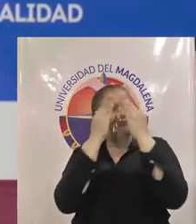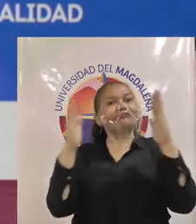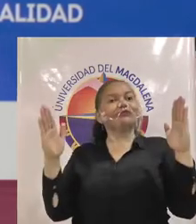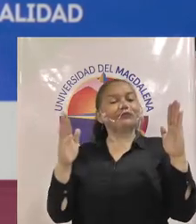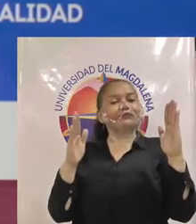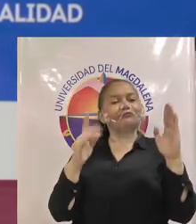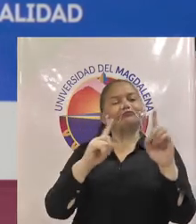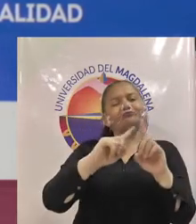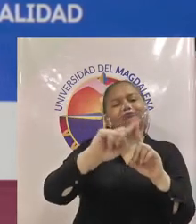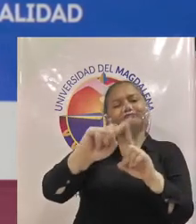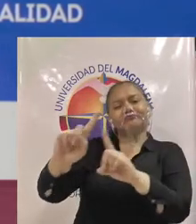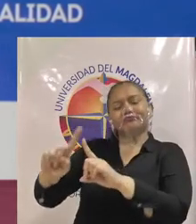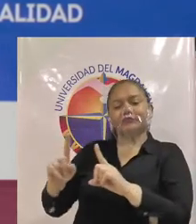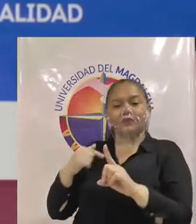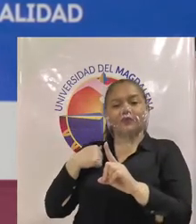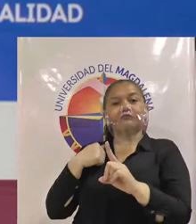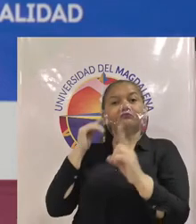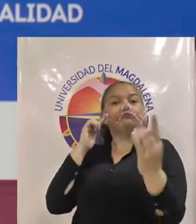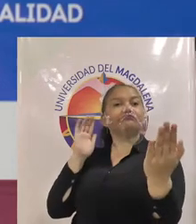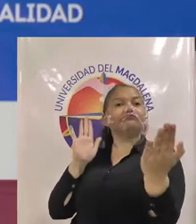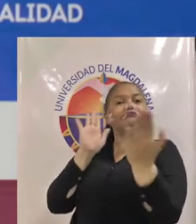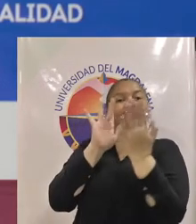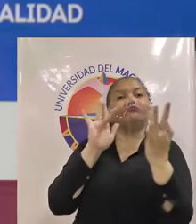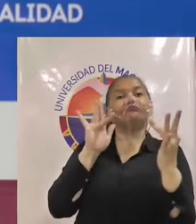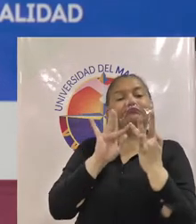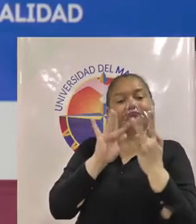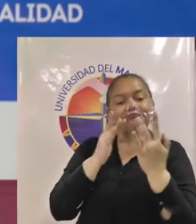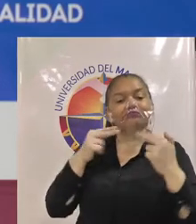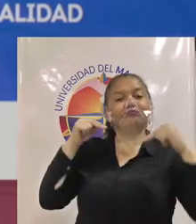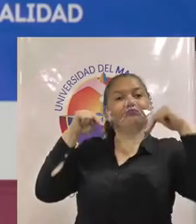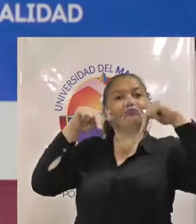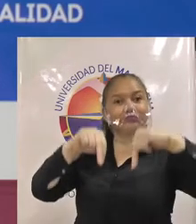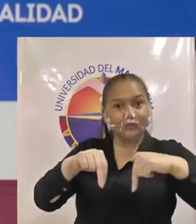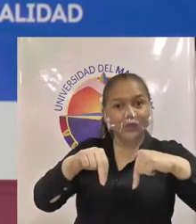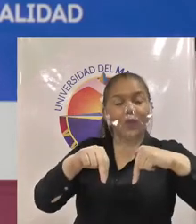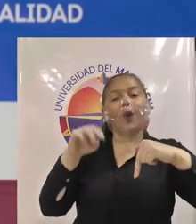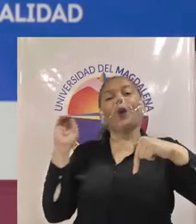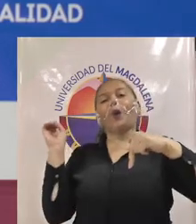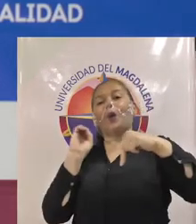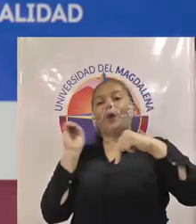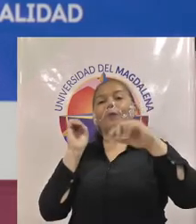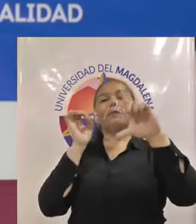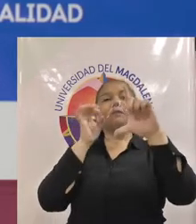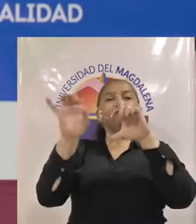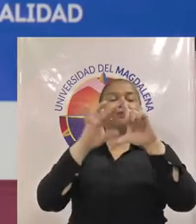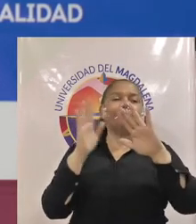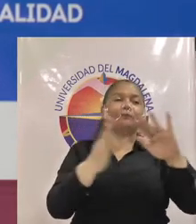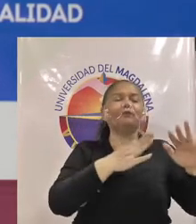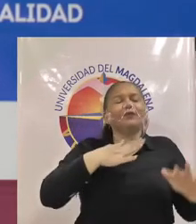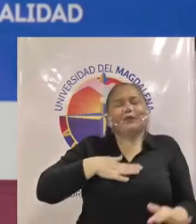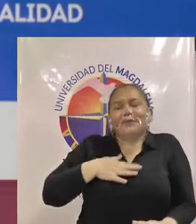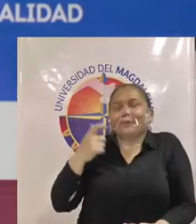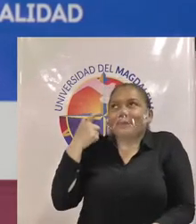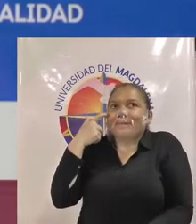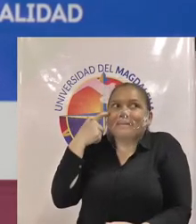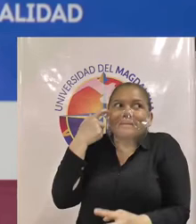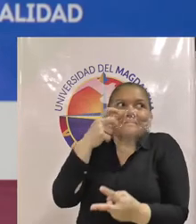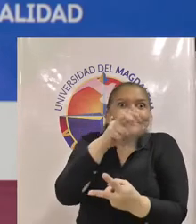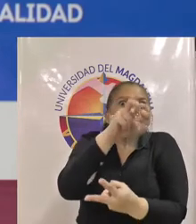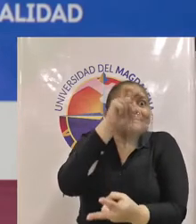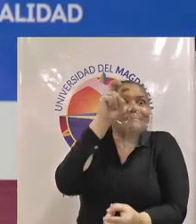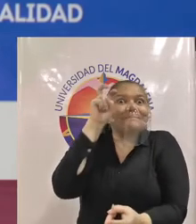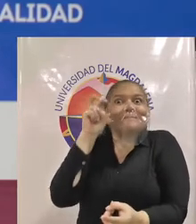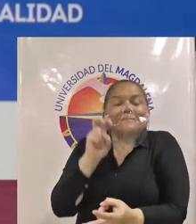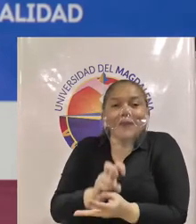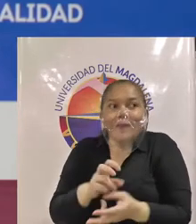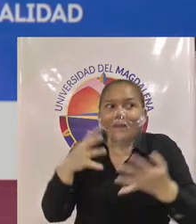tanto en la presencialidad como en la virtualidad yo estoy impresionada de la cantidad de alternativas que